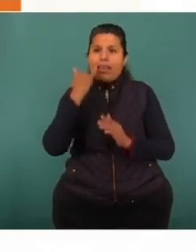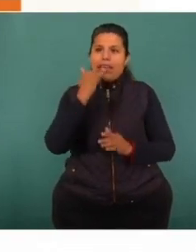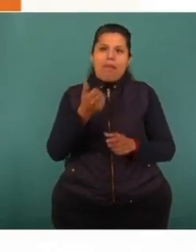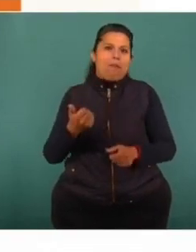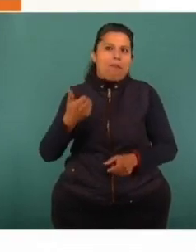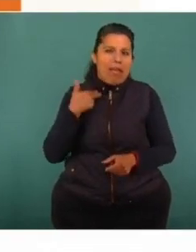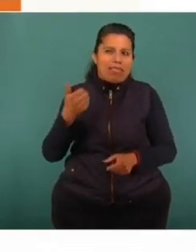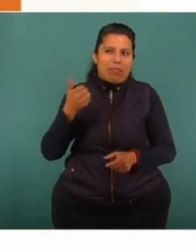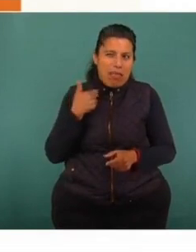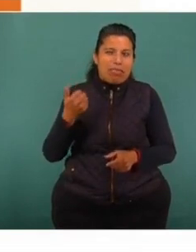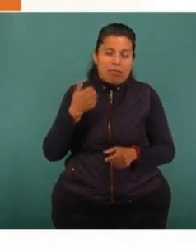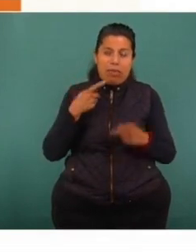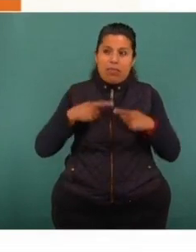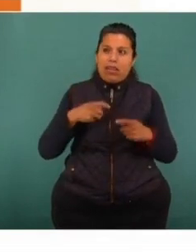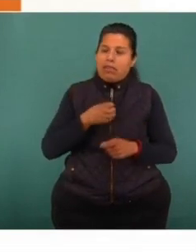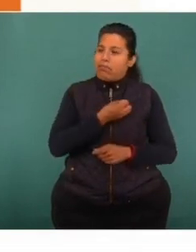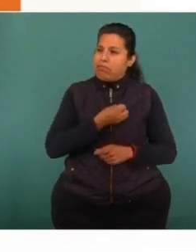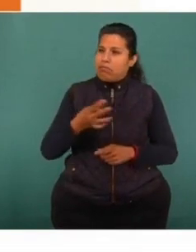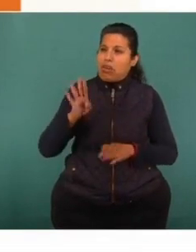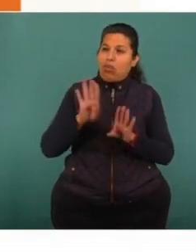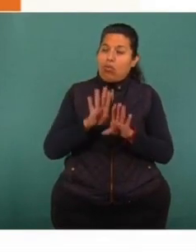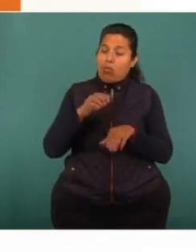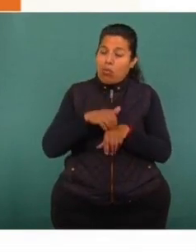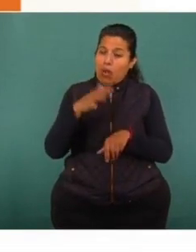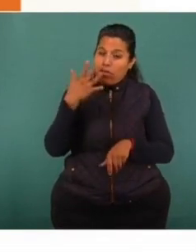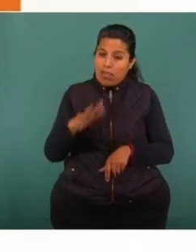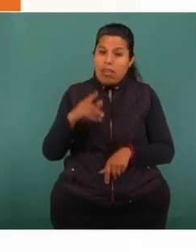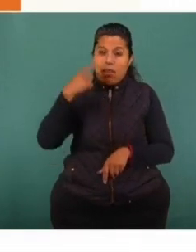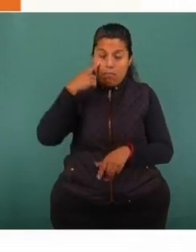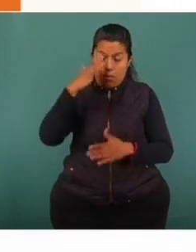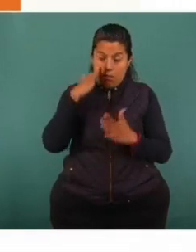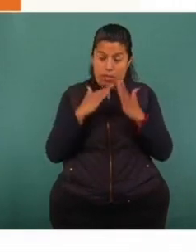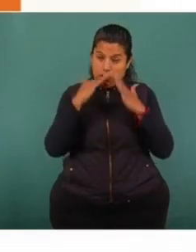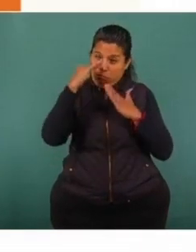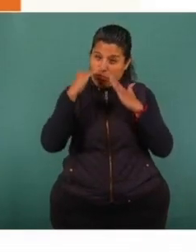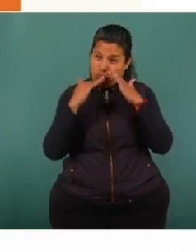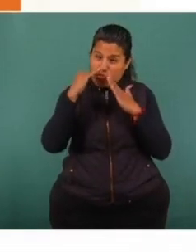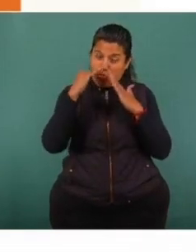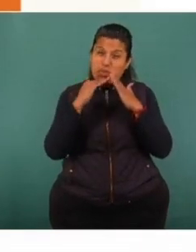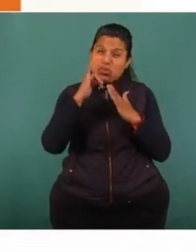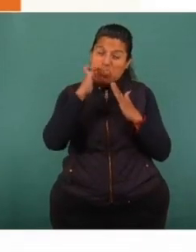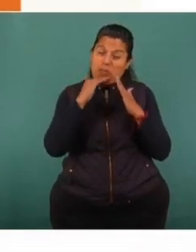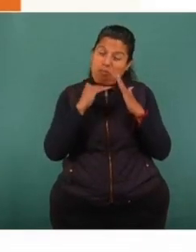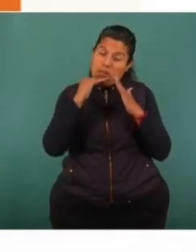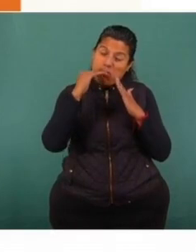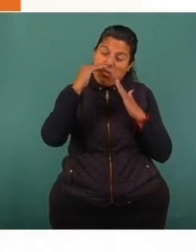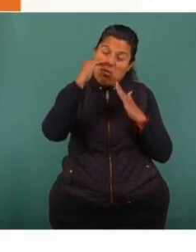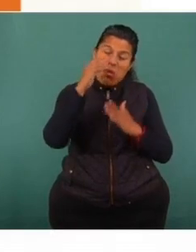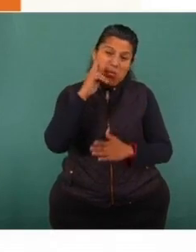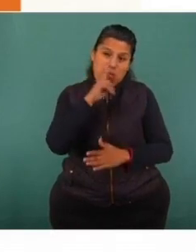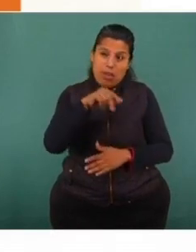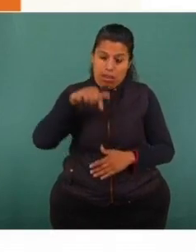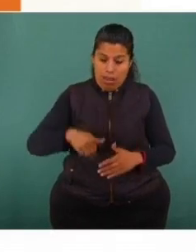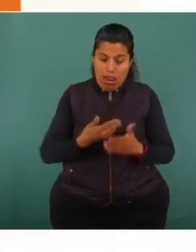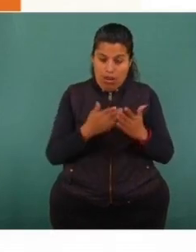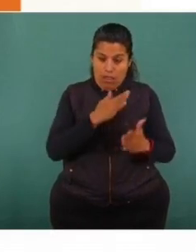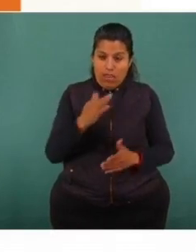ocupa el décimo lugar con una tendencia a la alta. Aquí sí lo podemos ver, tiene a la fecha